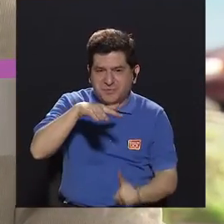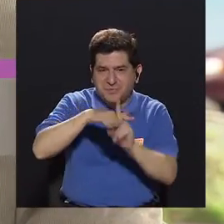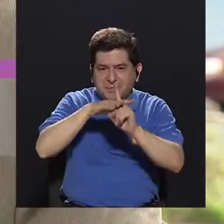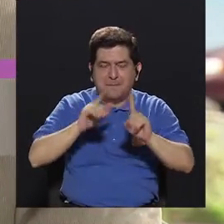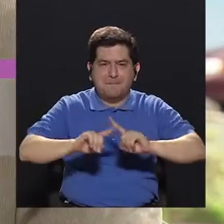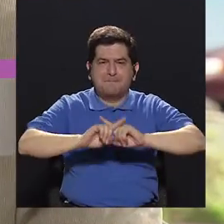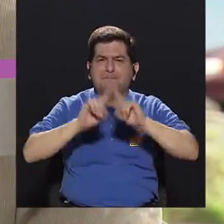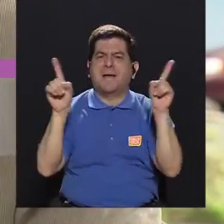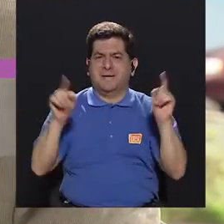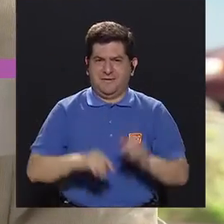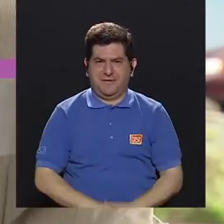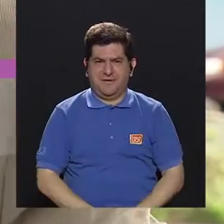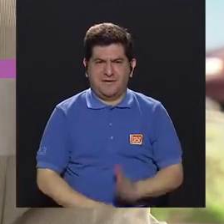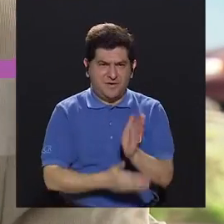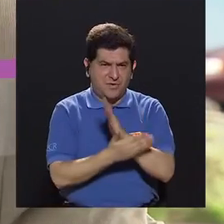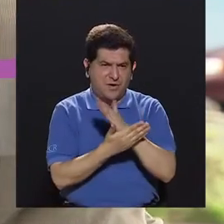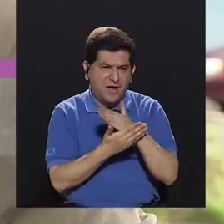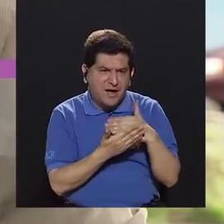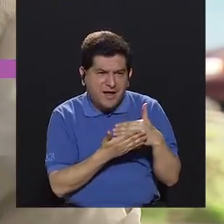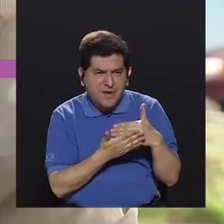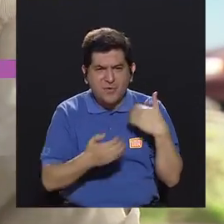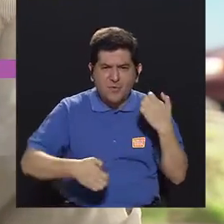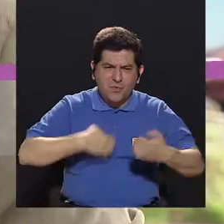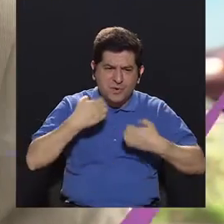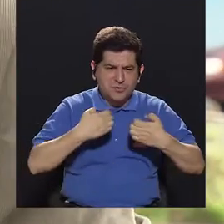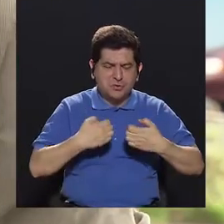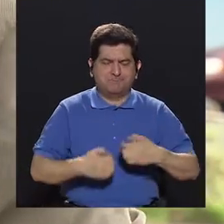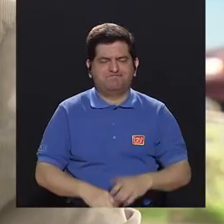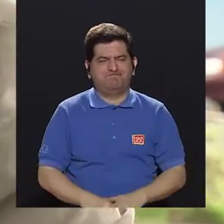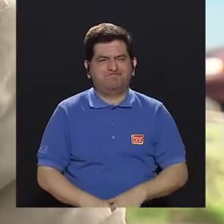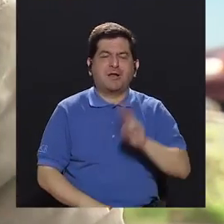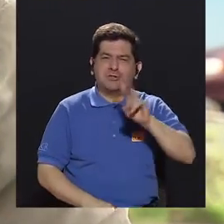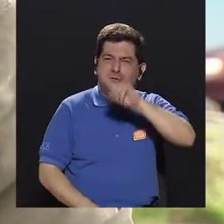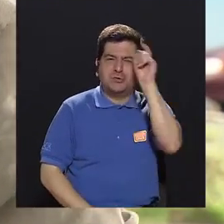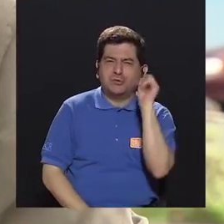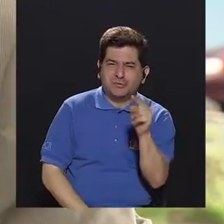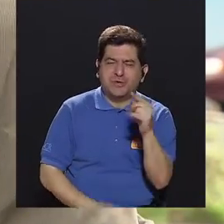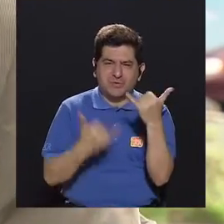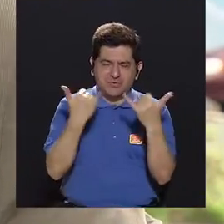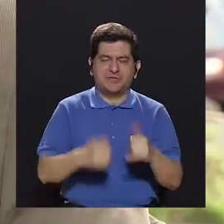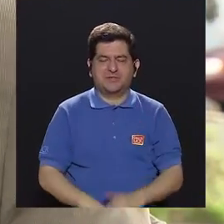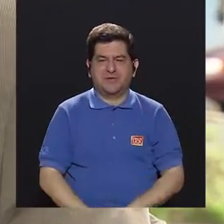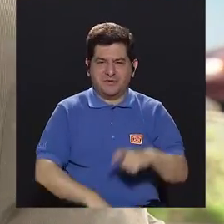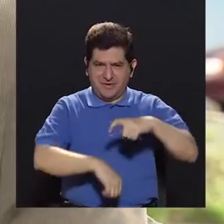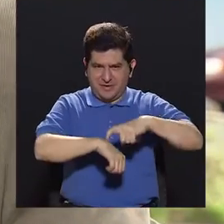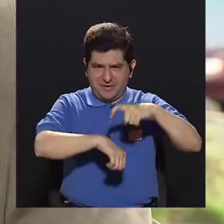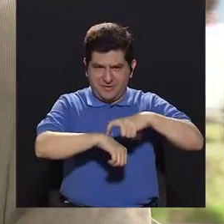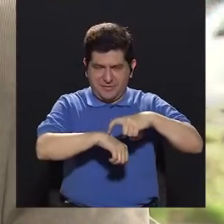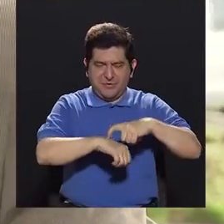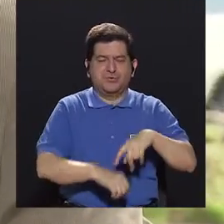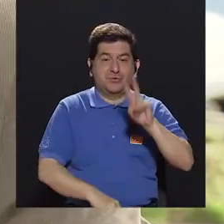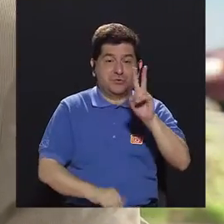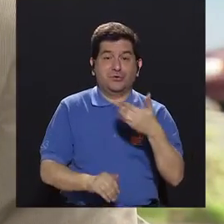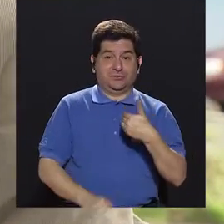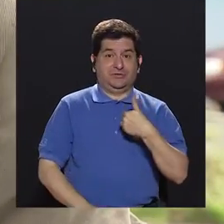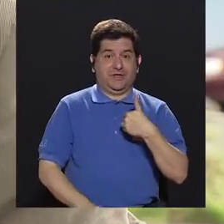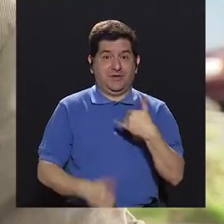Pero, Mirna, existen algunas emociones, bueno, le voy a hacer dos preguntas en una en estos dos minutitos que nos queda el bloque. Ok.